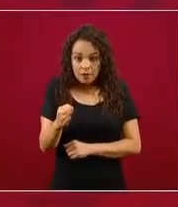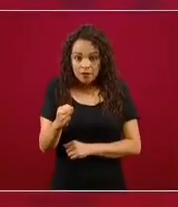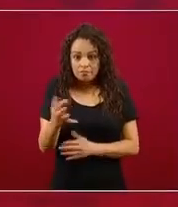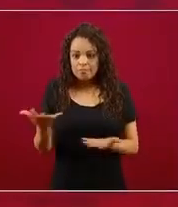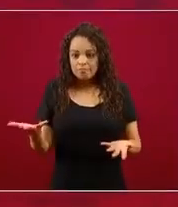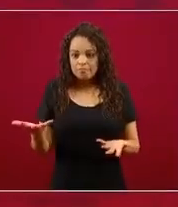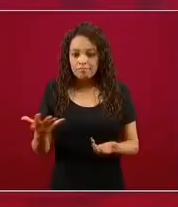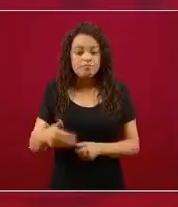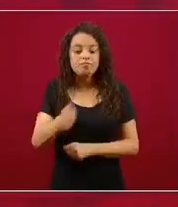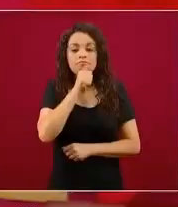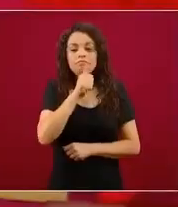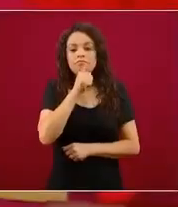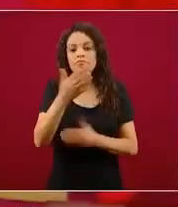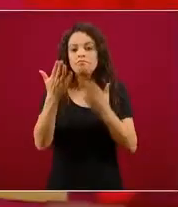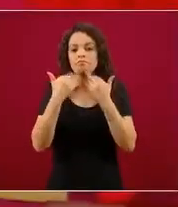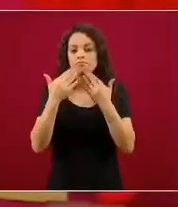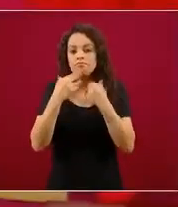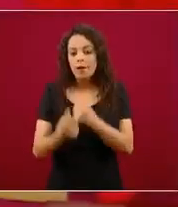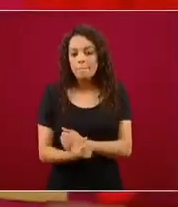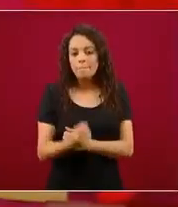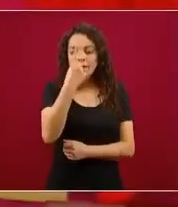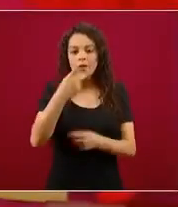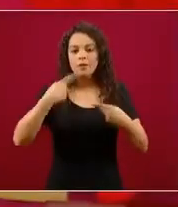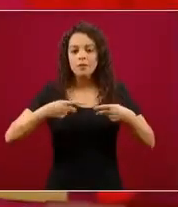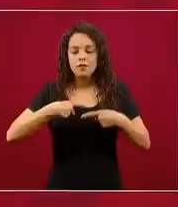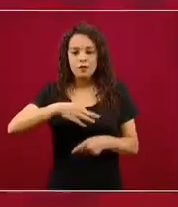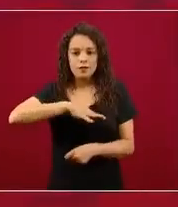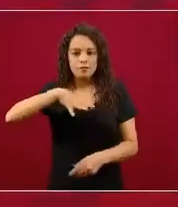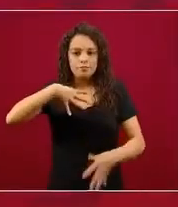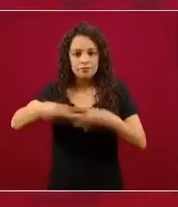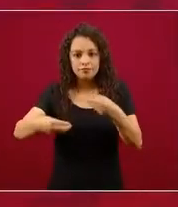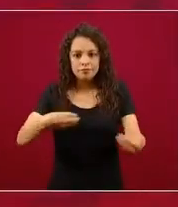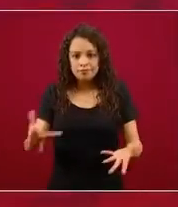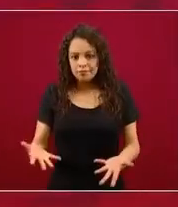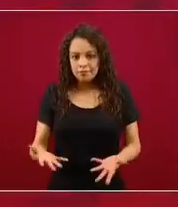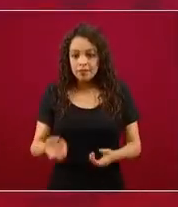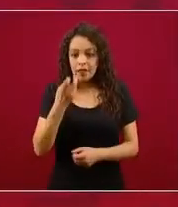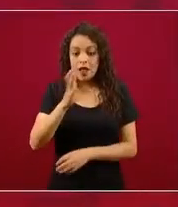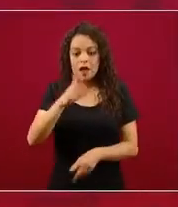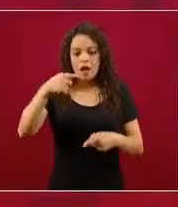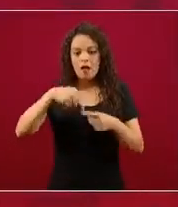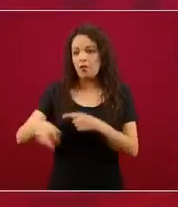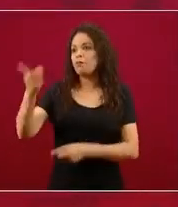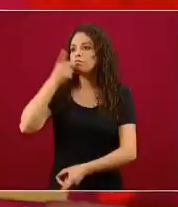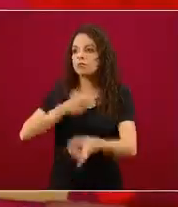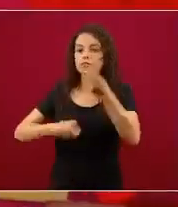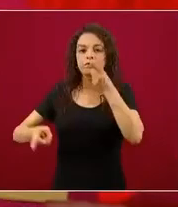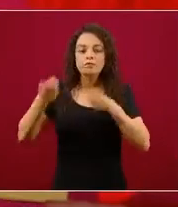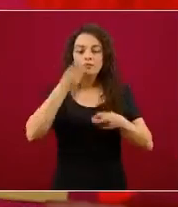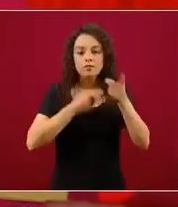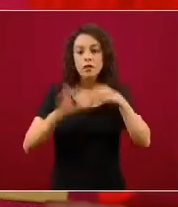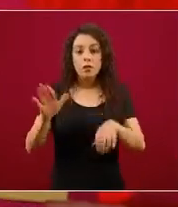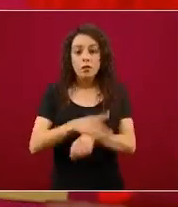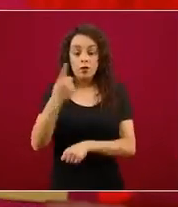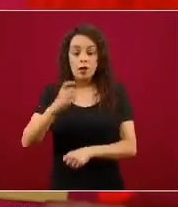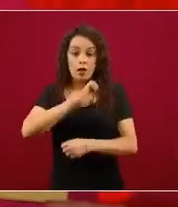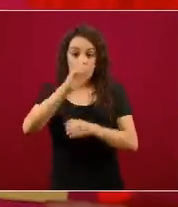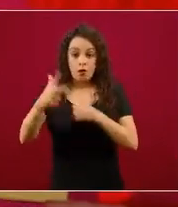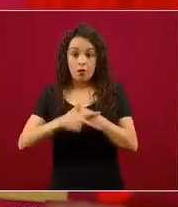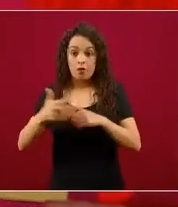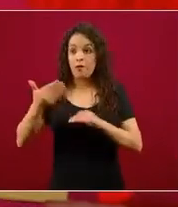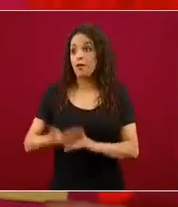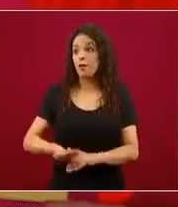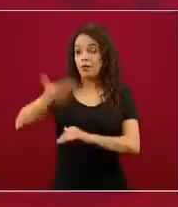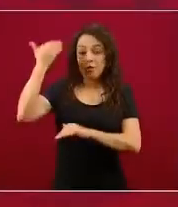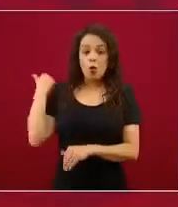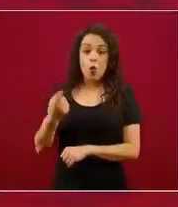teníamos ni siquiera el primer caso y ya desde ahí se nos decía hagamos esto, porque Europa está un mes atrás en la epidemia, la